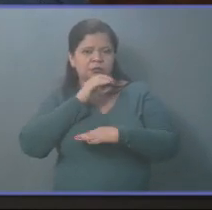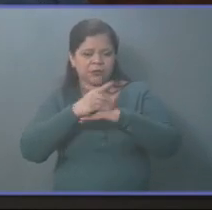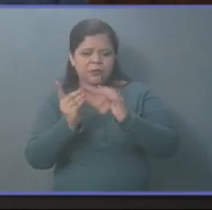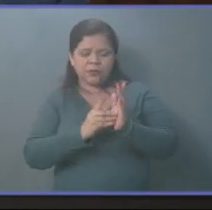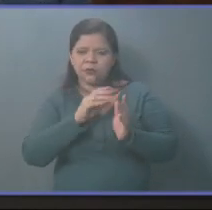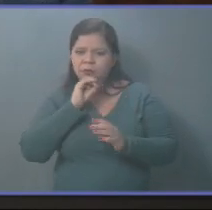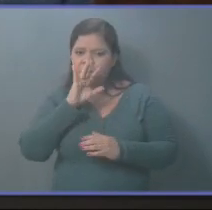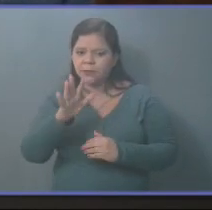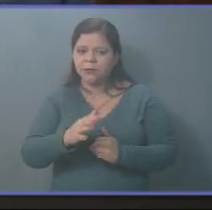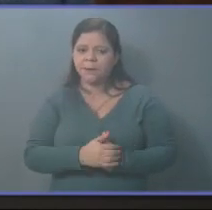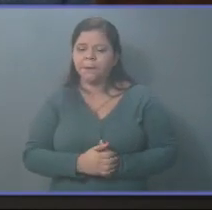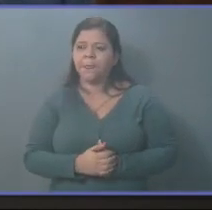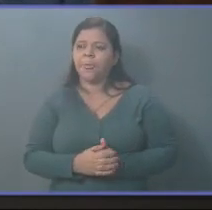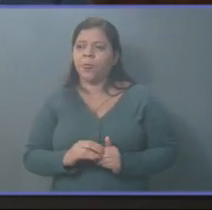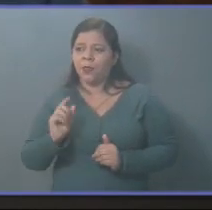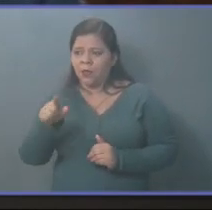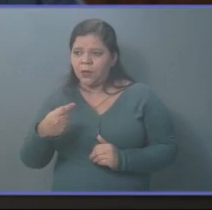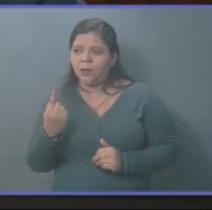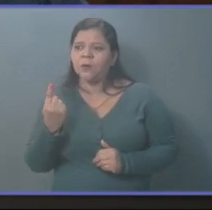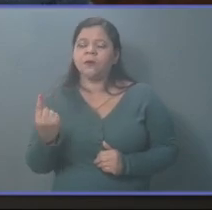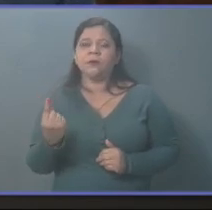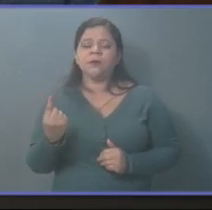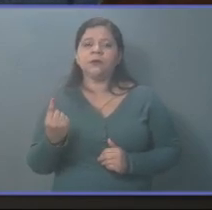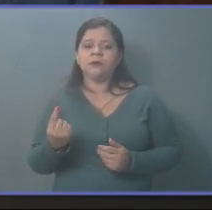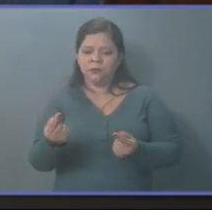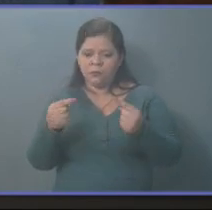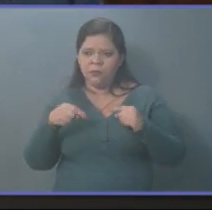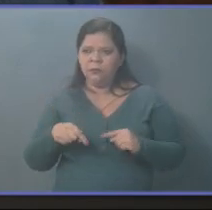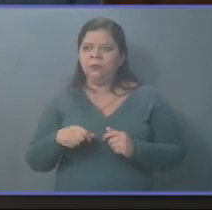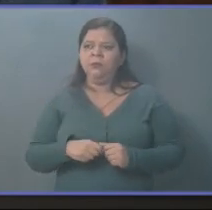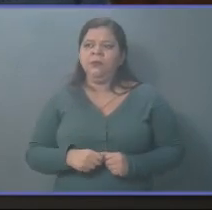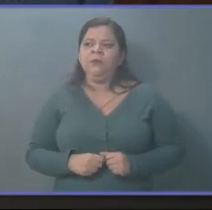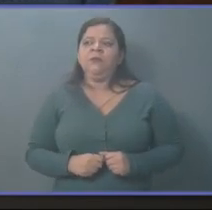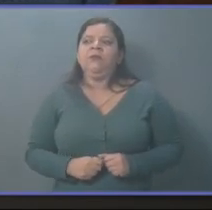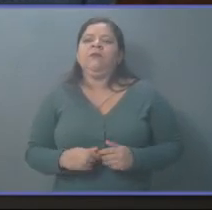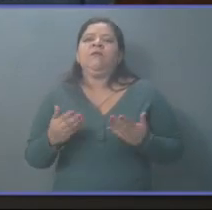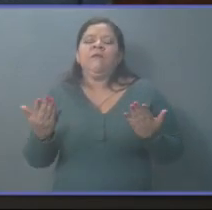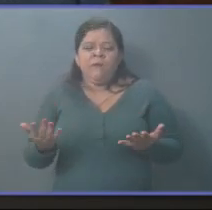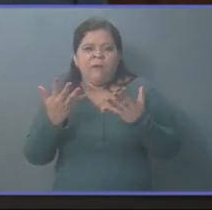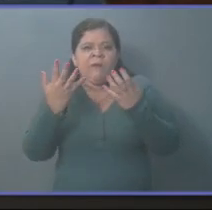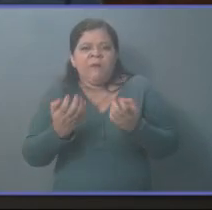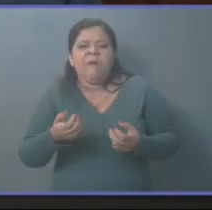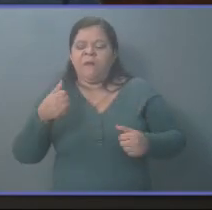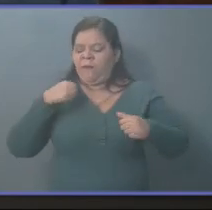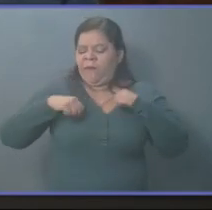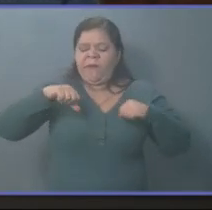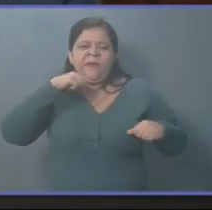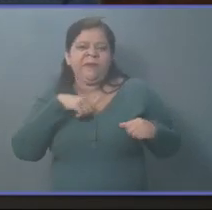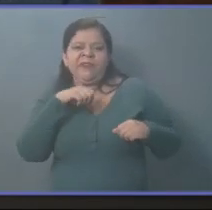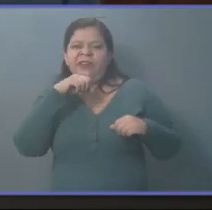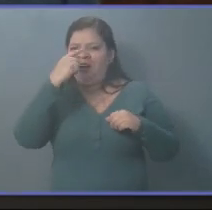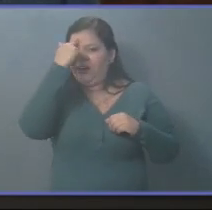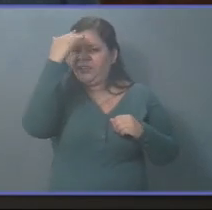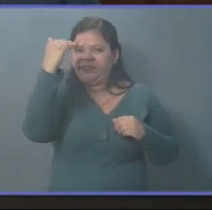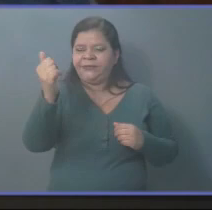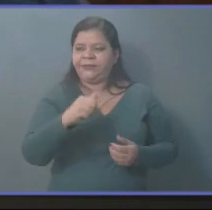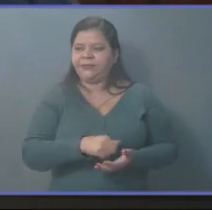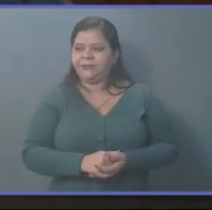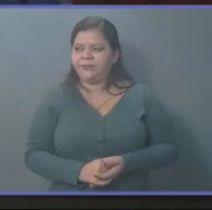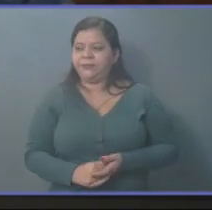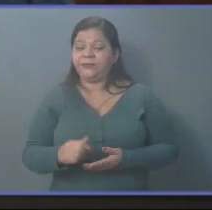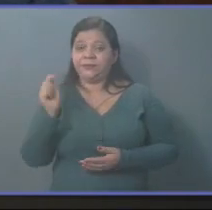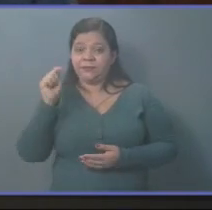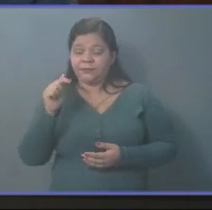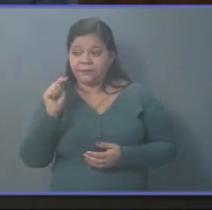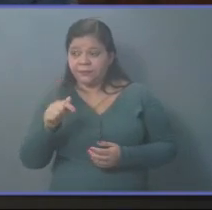que aquí a lo único que han venido este día es hacer un show político. Por lo